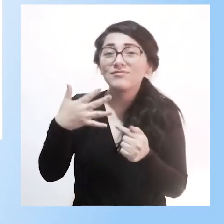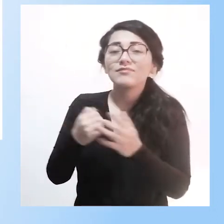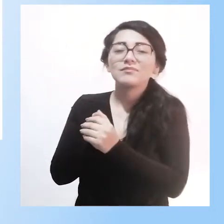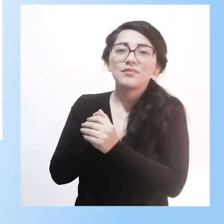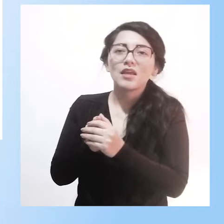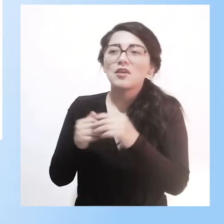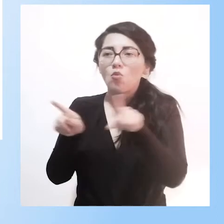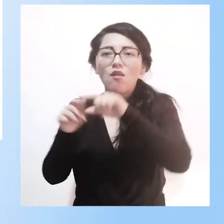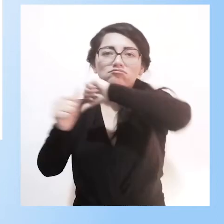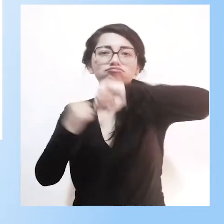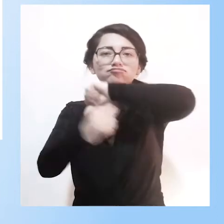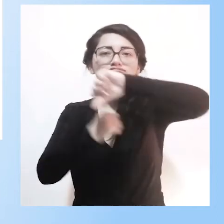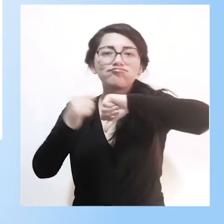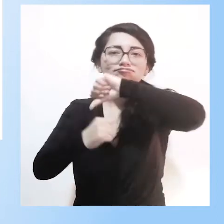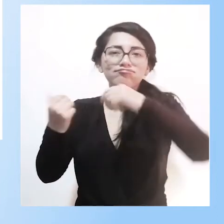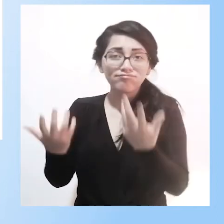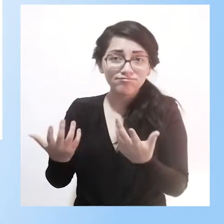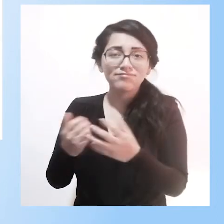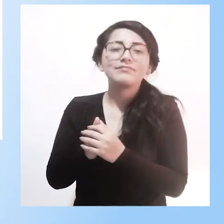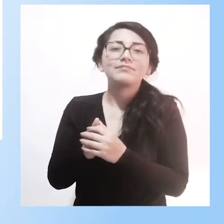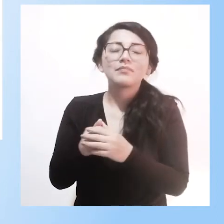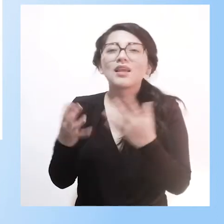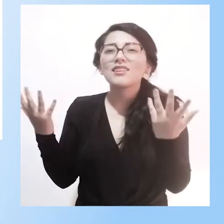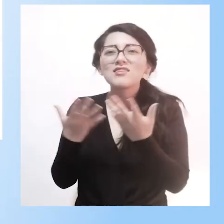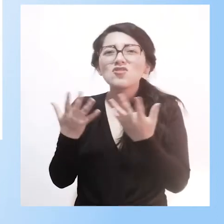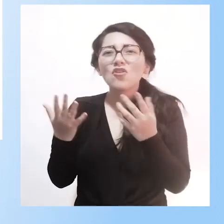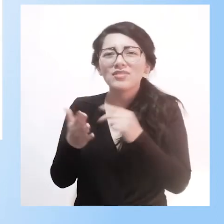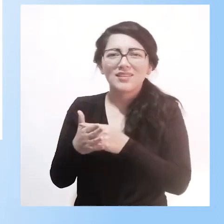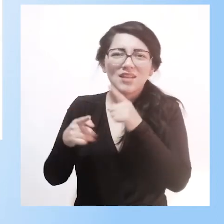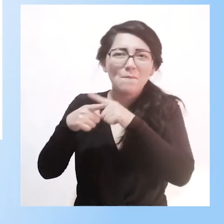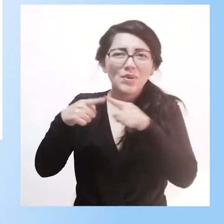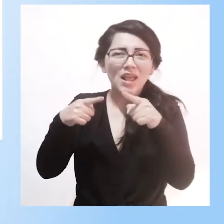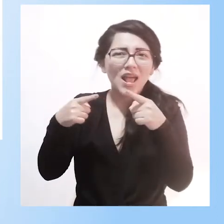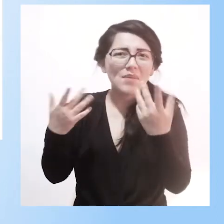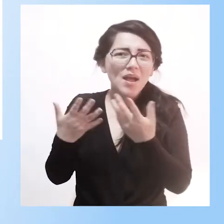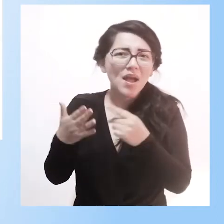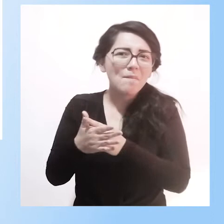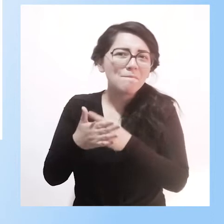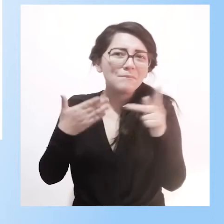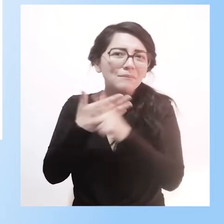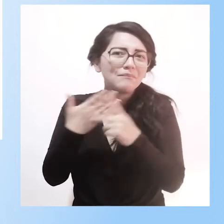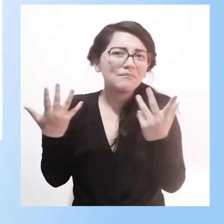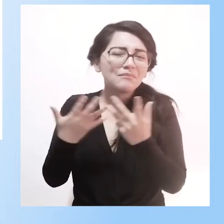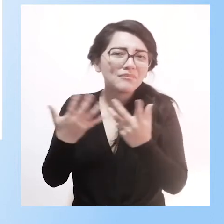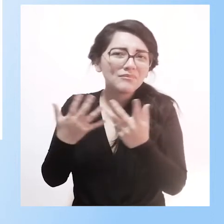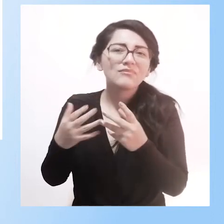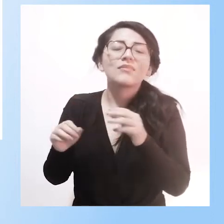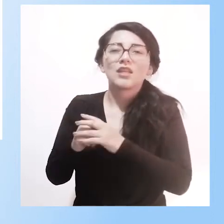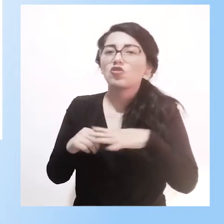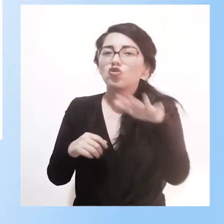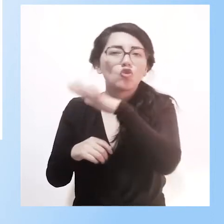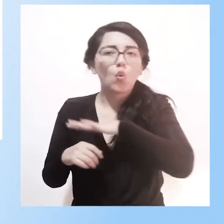interpersonales. ¿En dónde se implementa el programa? Se implementa a nivel de la red de salud pública, hospitalización, todos